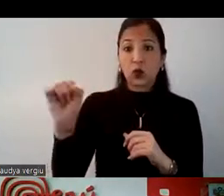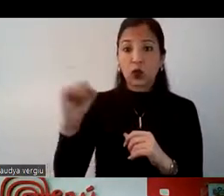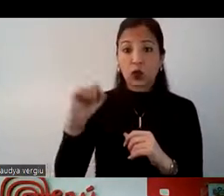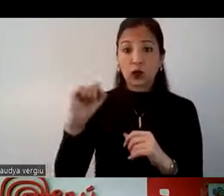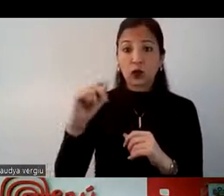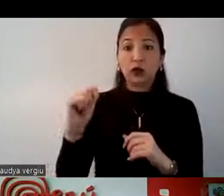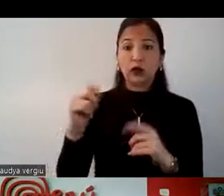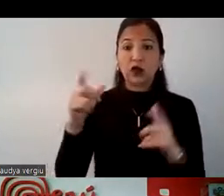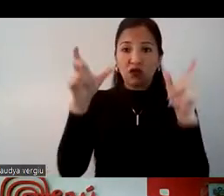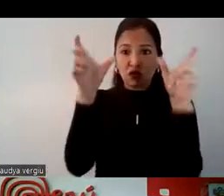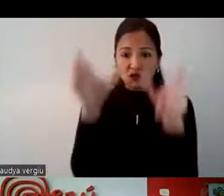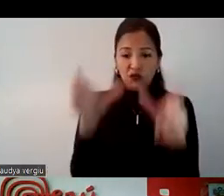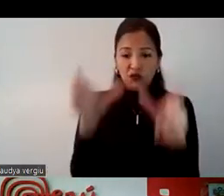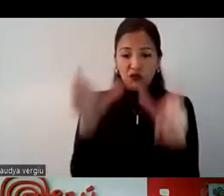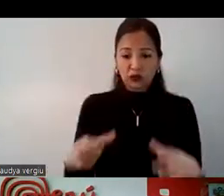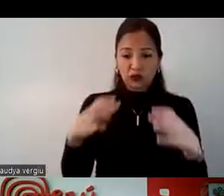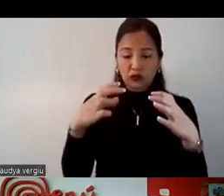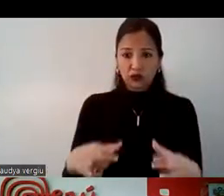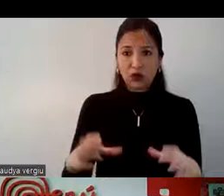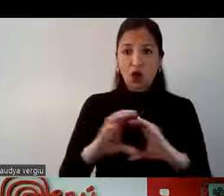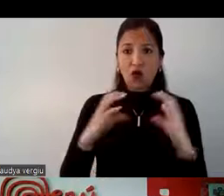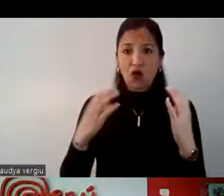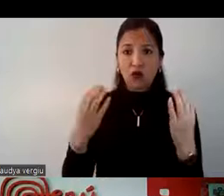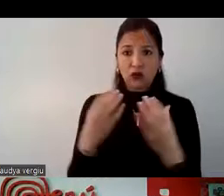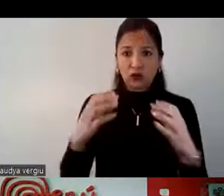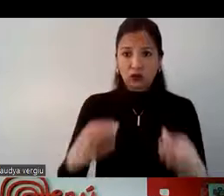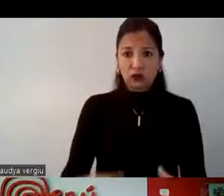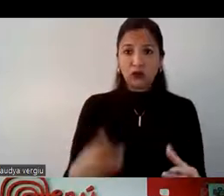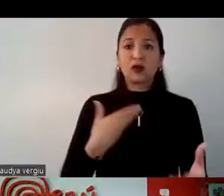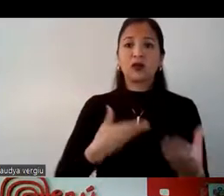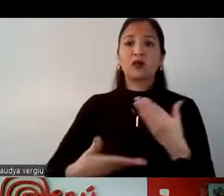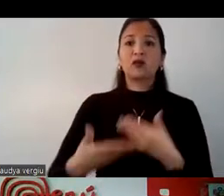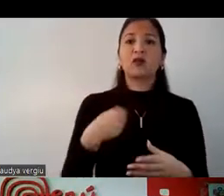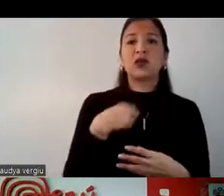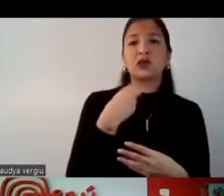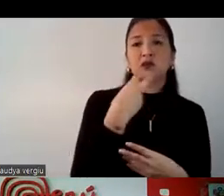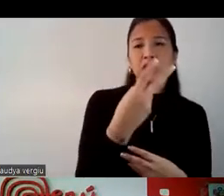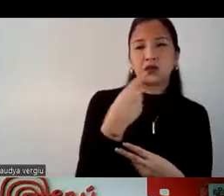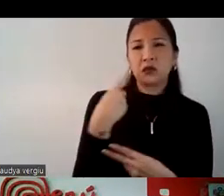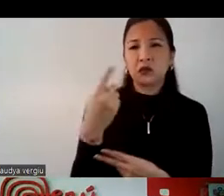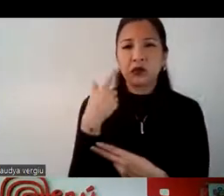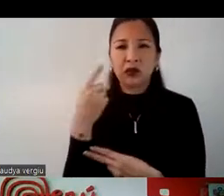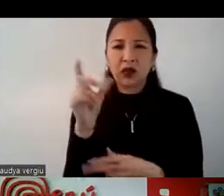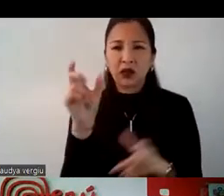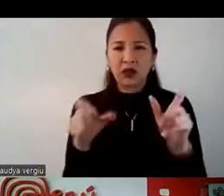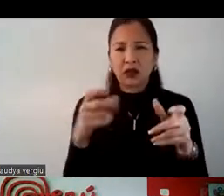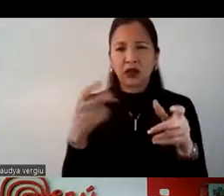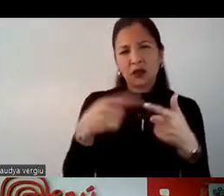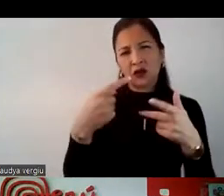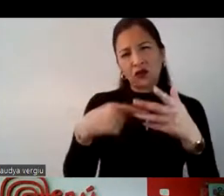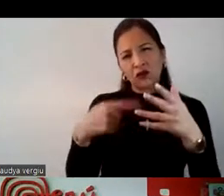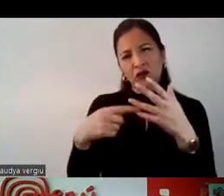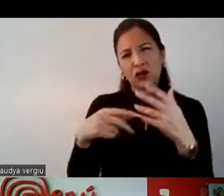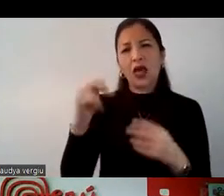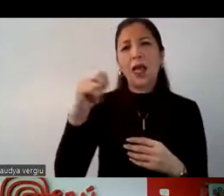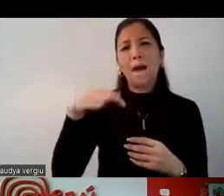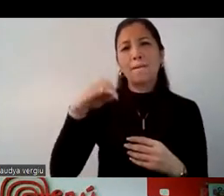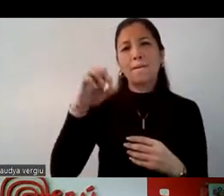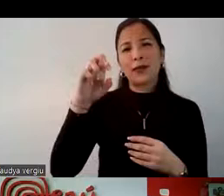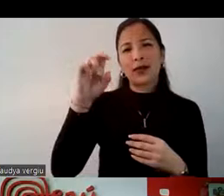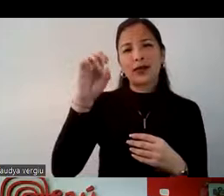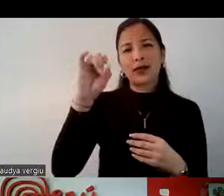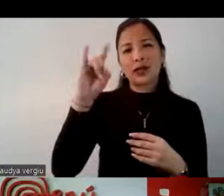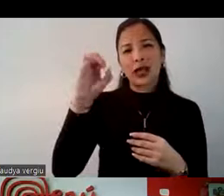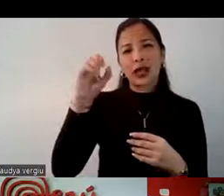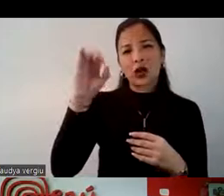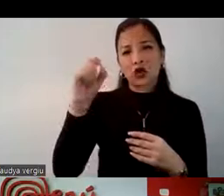físicamente en Quito y es aquí donde hemos desarrollado las visitas a los diferentes empresarios, turistas, justamente ellos